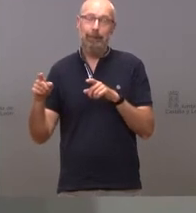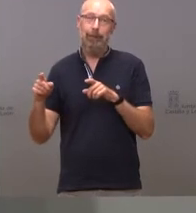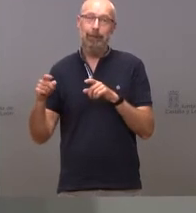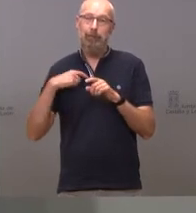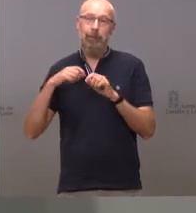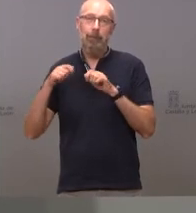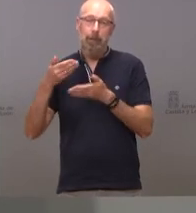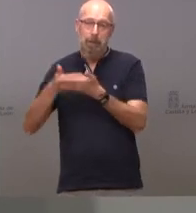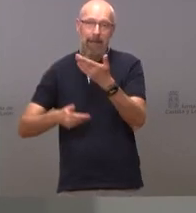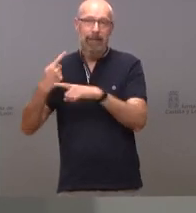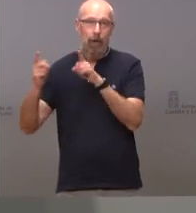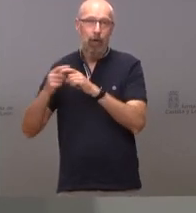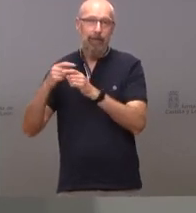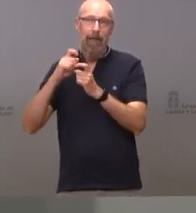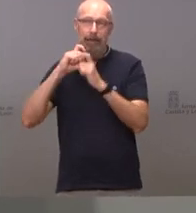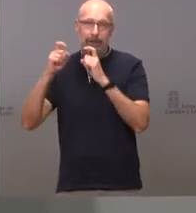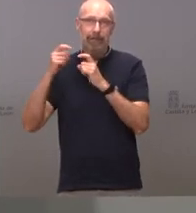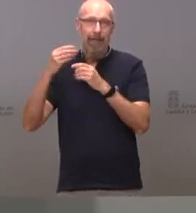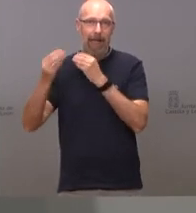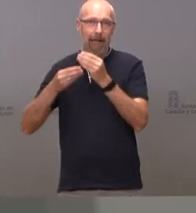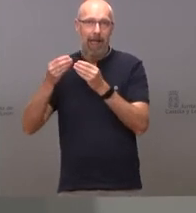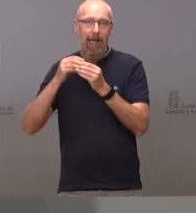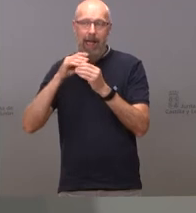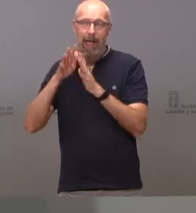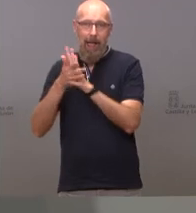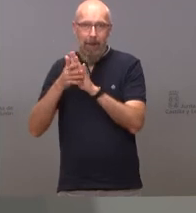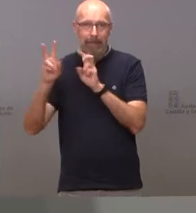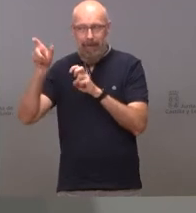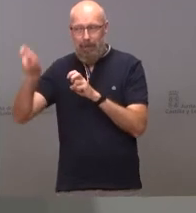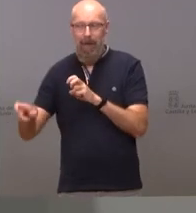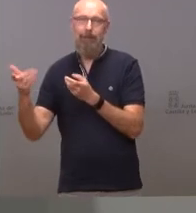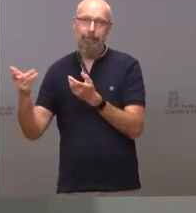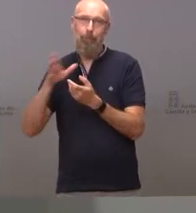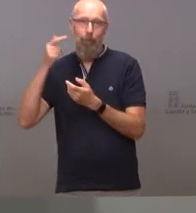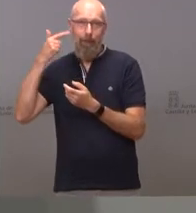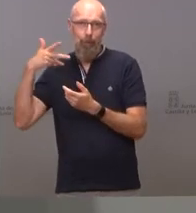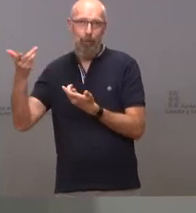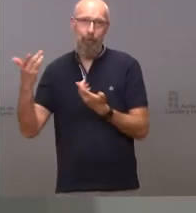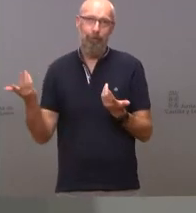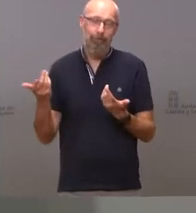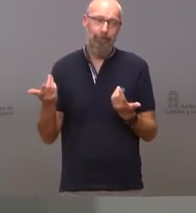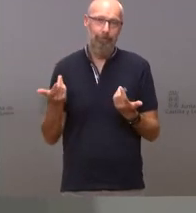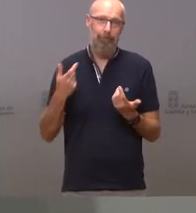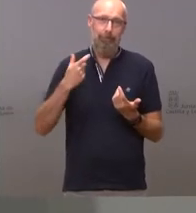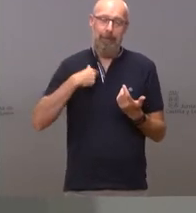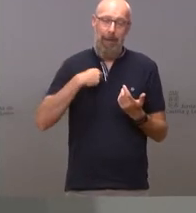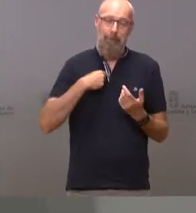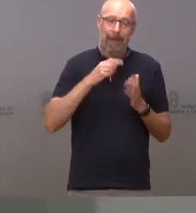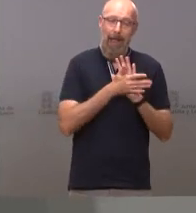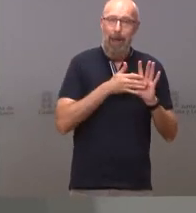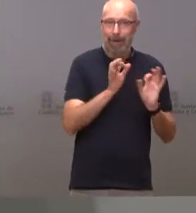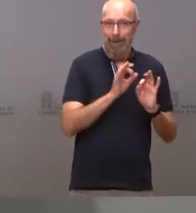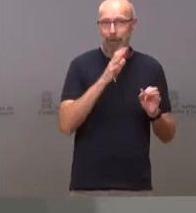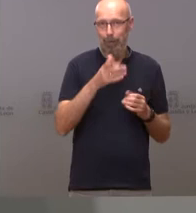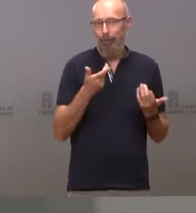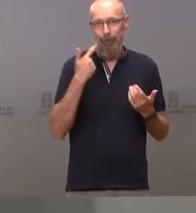semana. porque parece ser que las formas solo se exigen con más